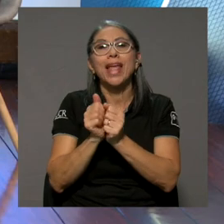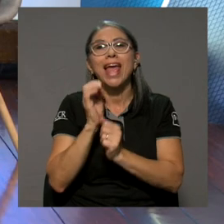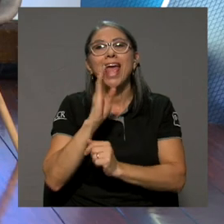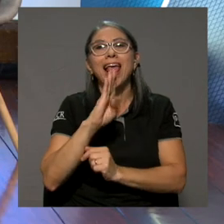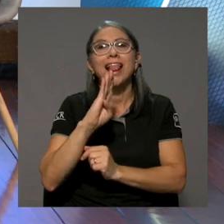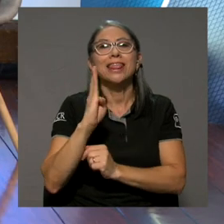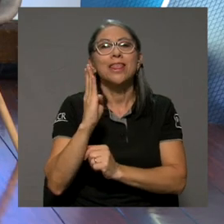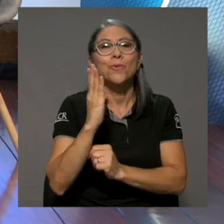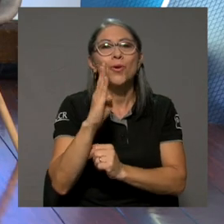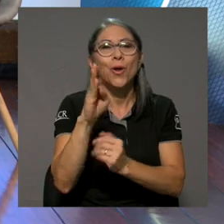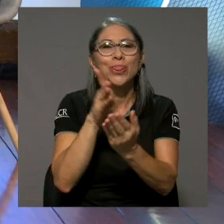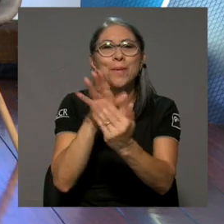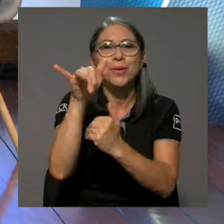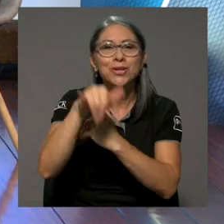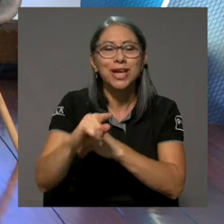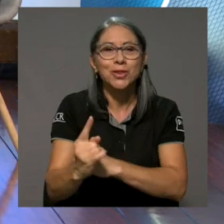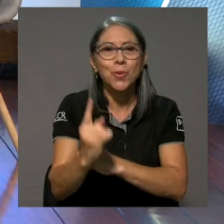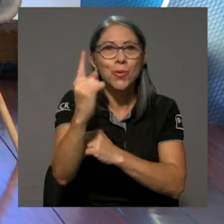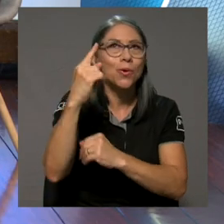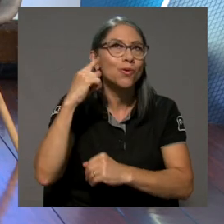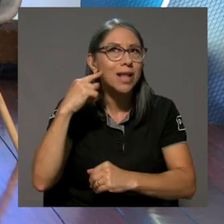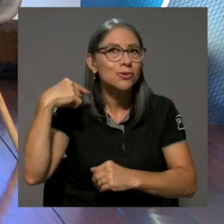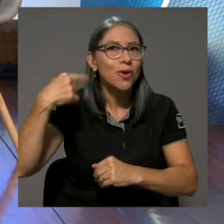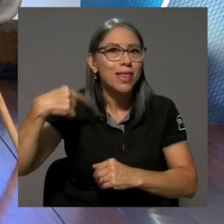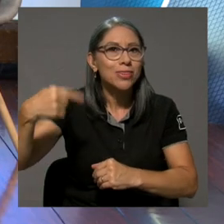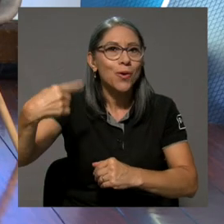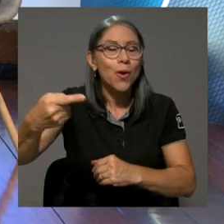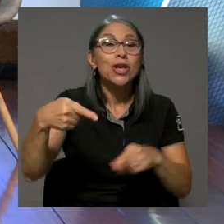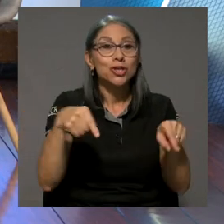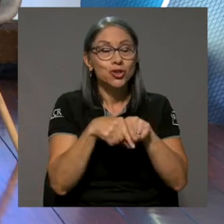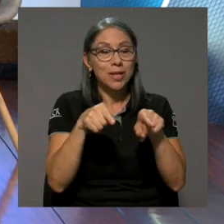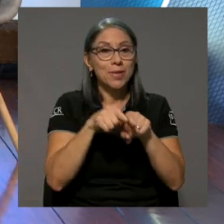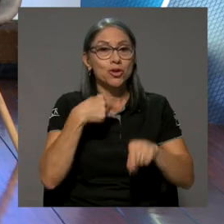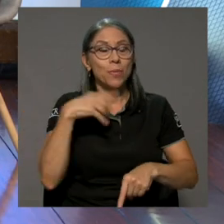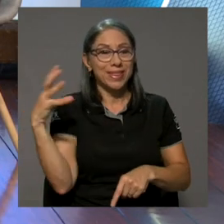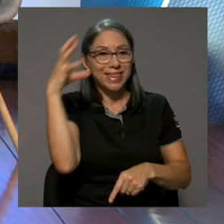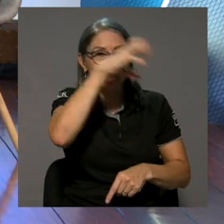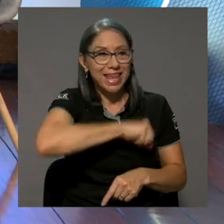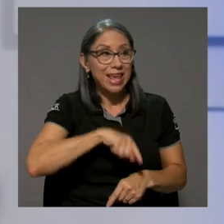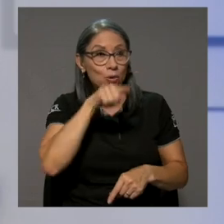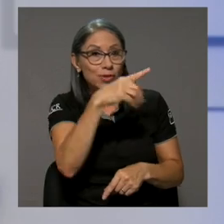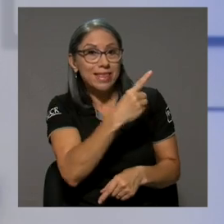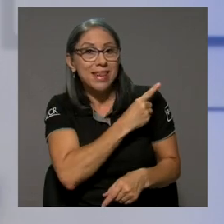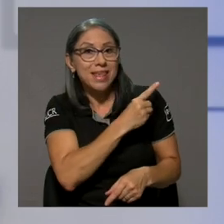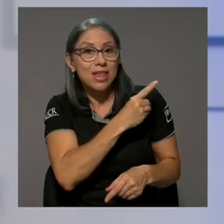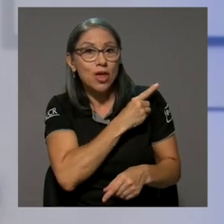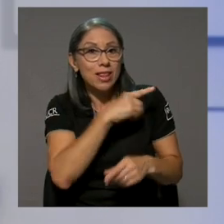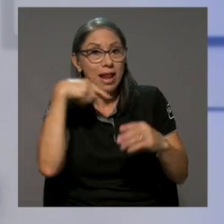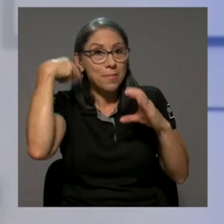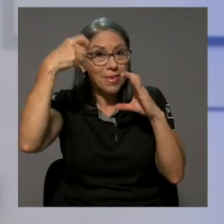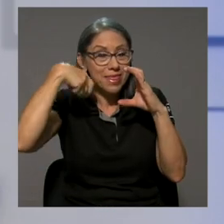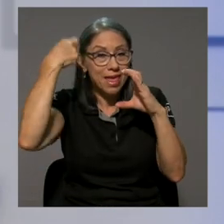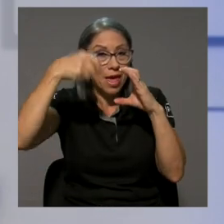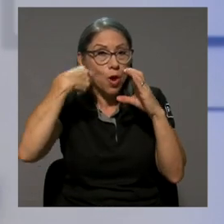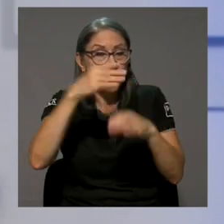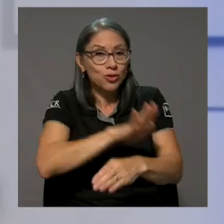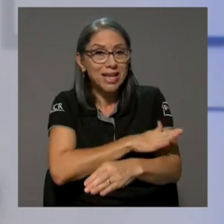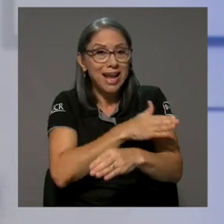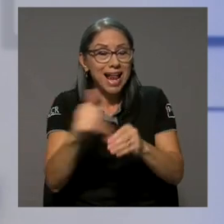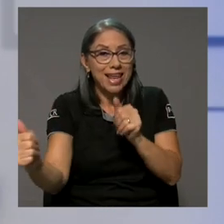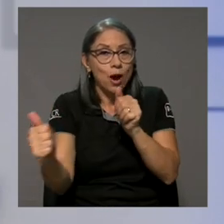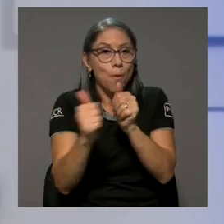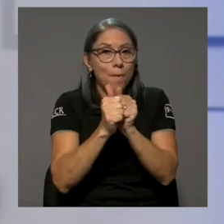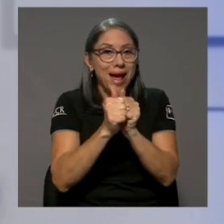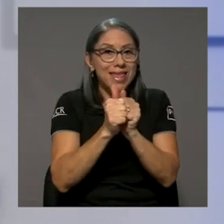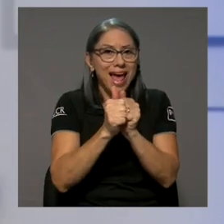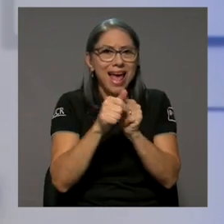¿verdad? Y está sonando constantemente ahí. Me enteré también que vos dirigiste el video musical que acompaña a la película, que la canción se titula